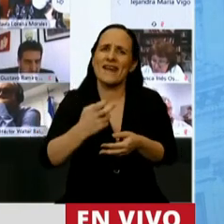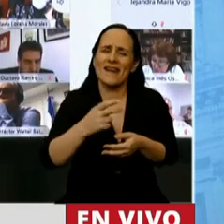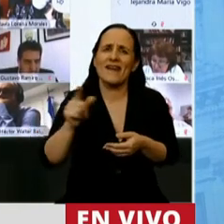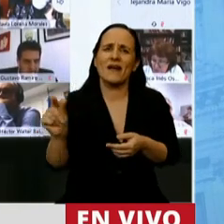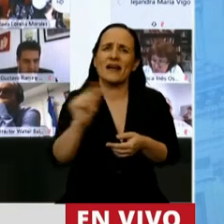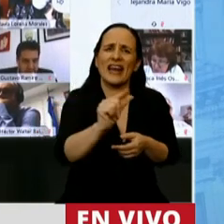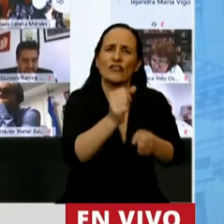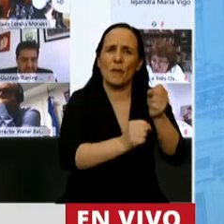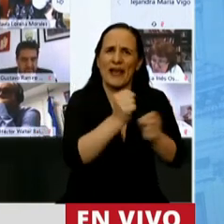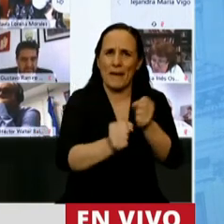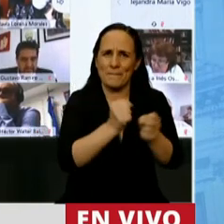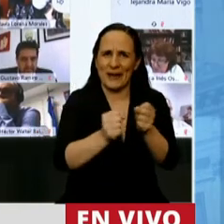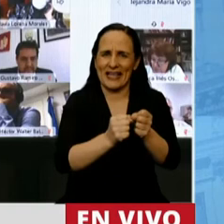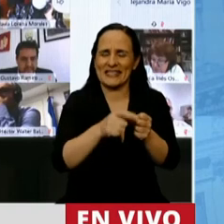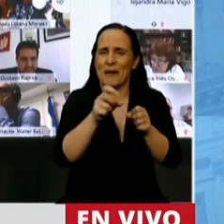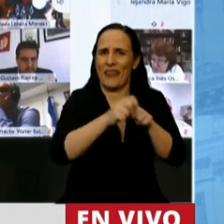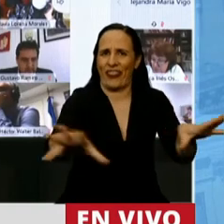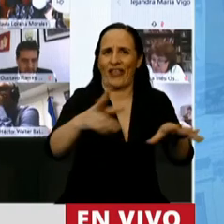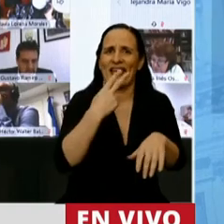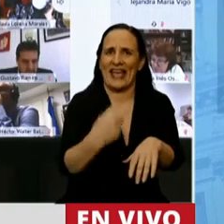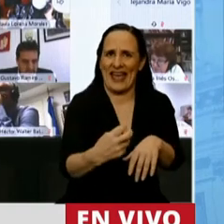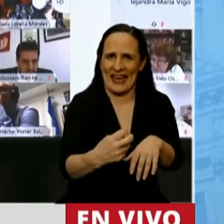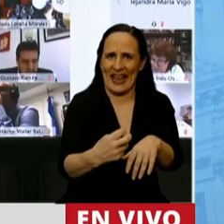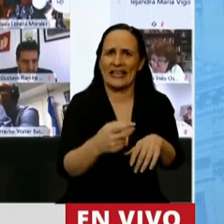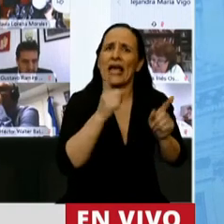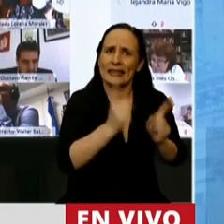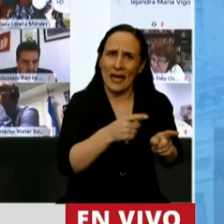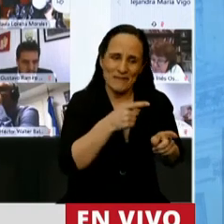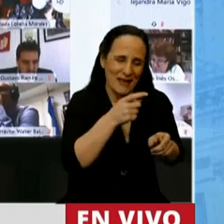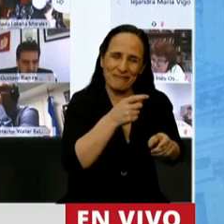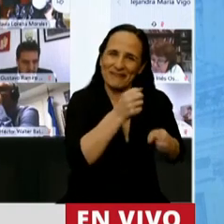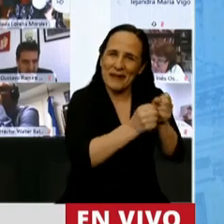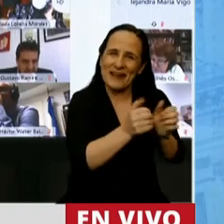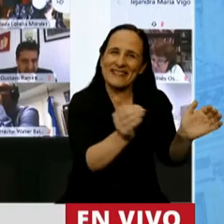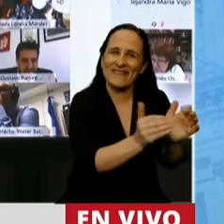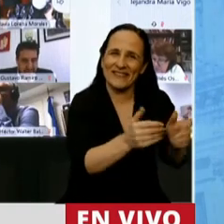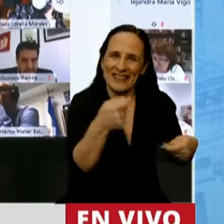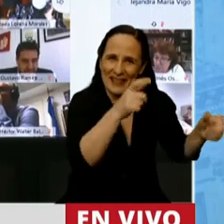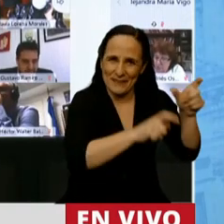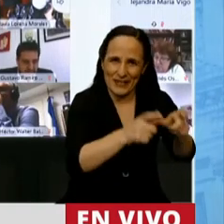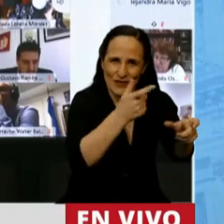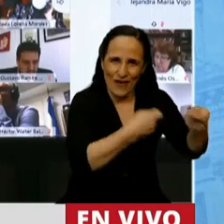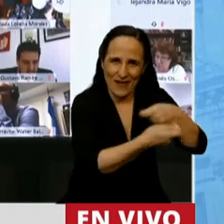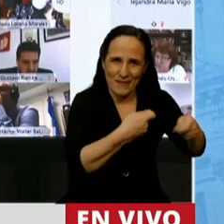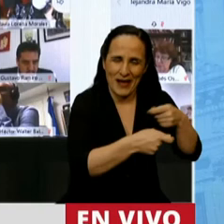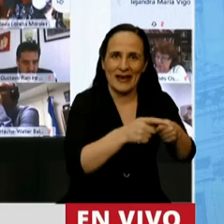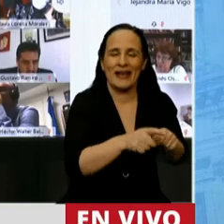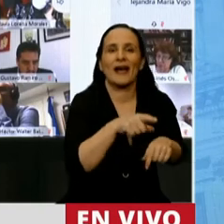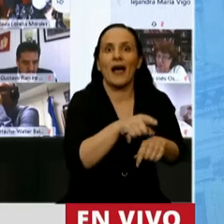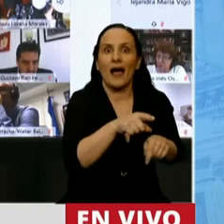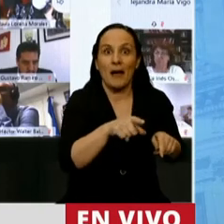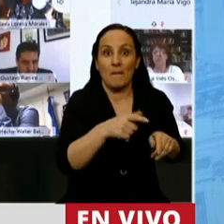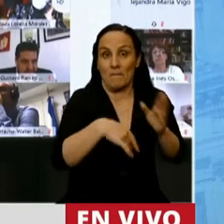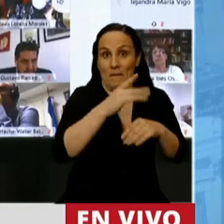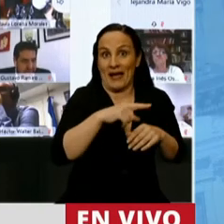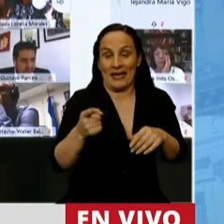para las empresas distribuidoras de energía que incluye las cooperativas por 5 veces la facturación mensual de 2020.